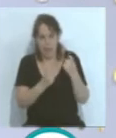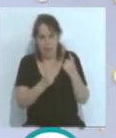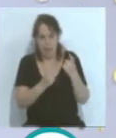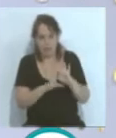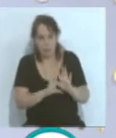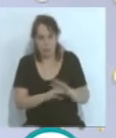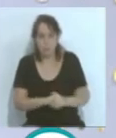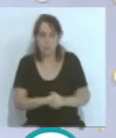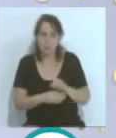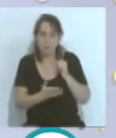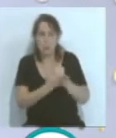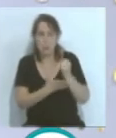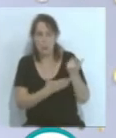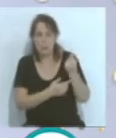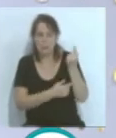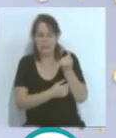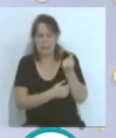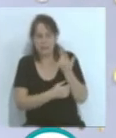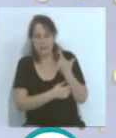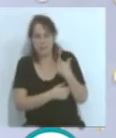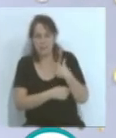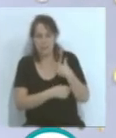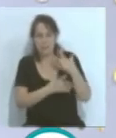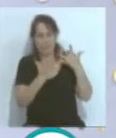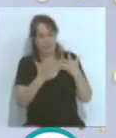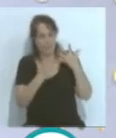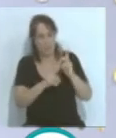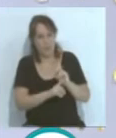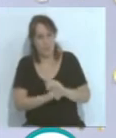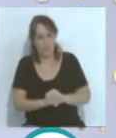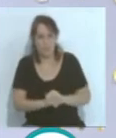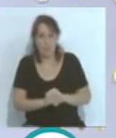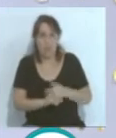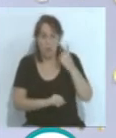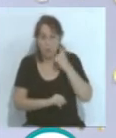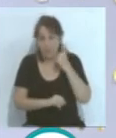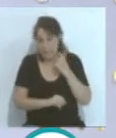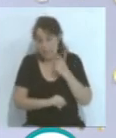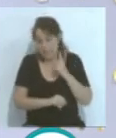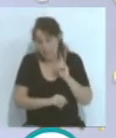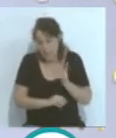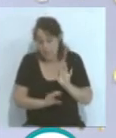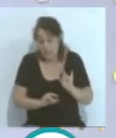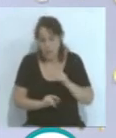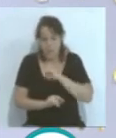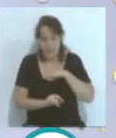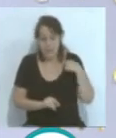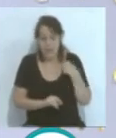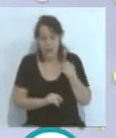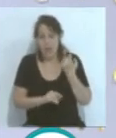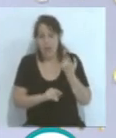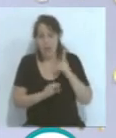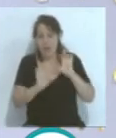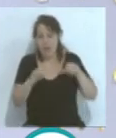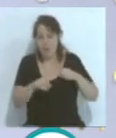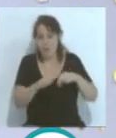pero ese escudo, lo gráfico, no termina de convencerme, todo es acostumbrarse también, y es una camiseta del Cádiz, por tanto hay que respetarla,